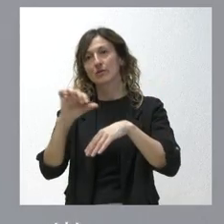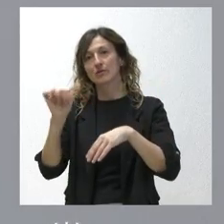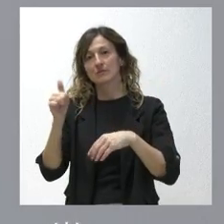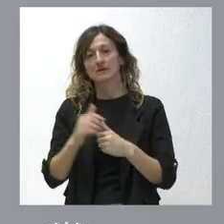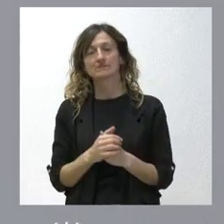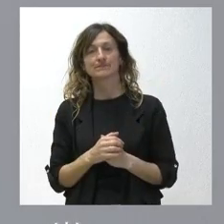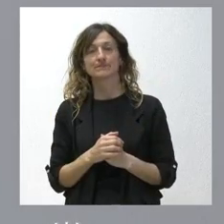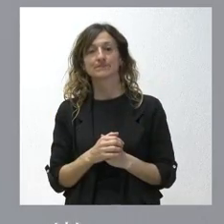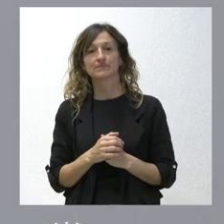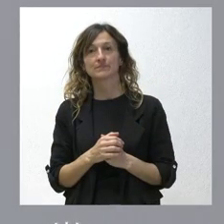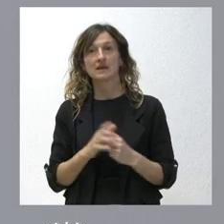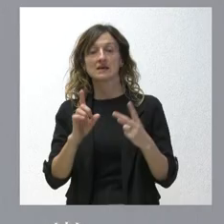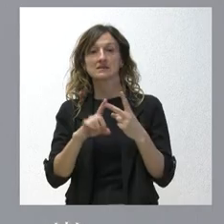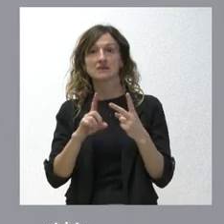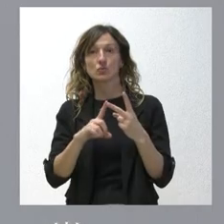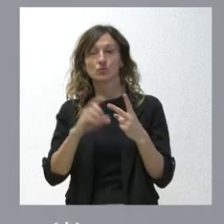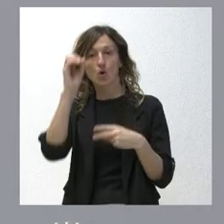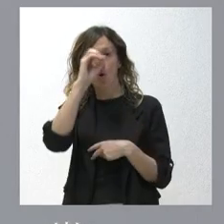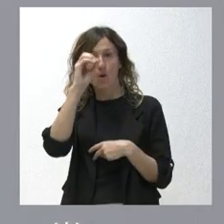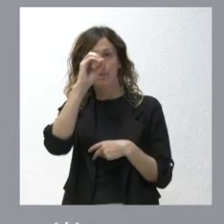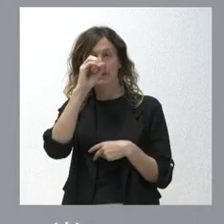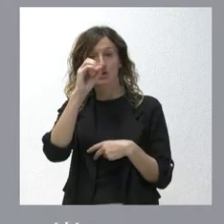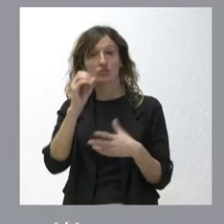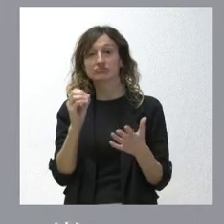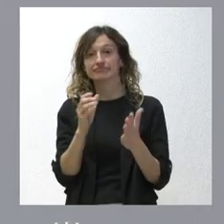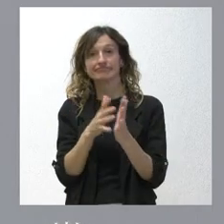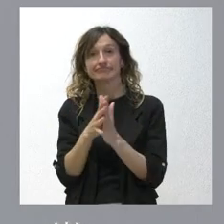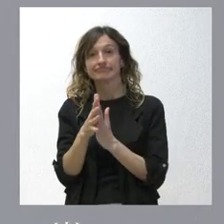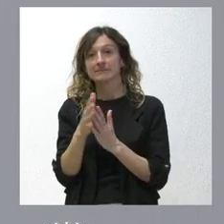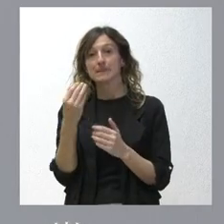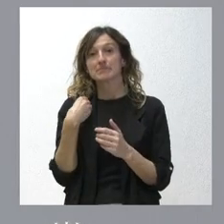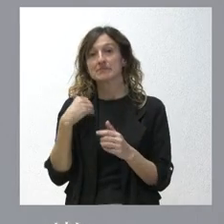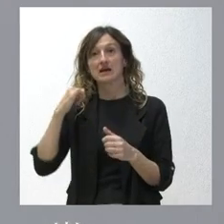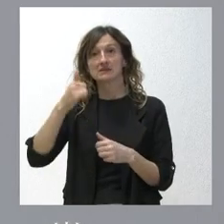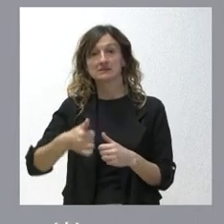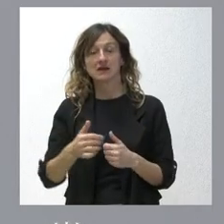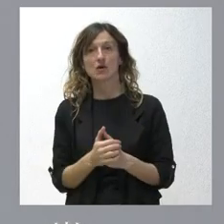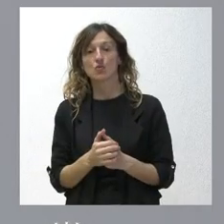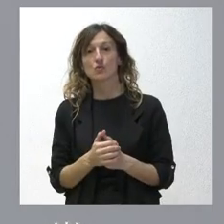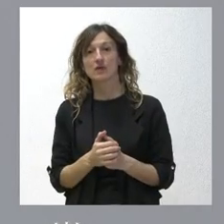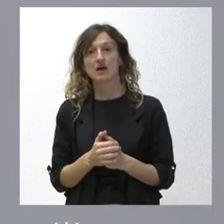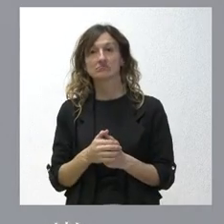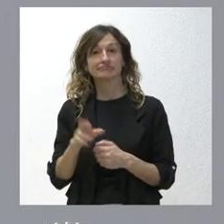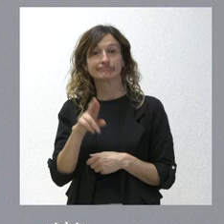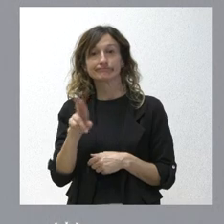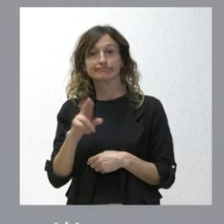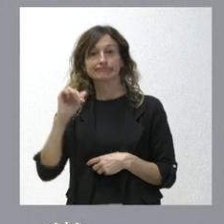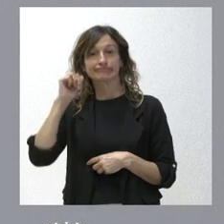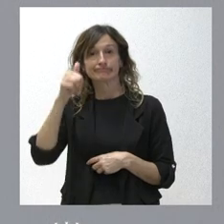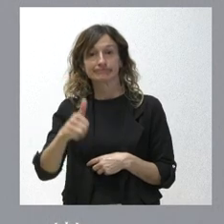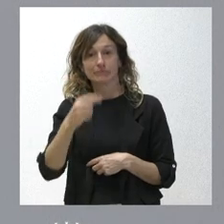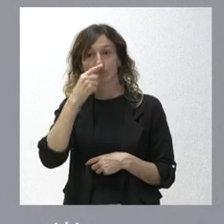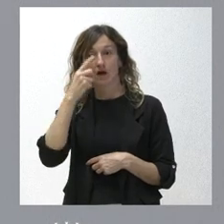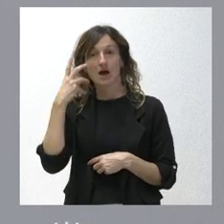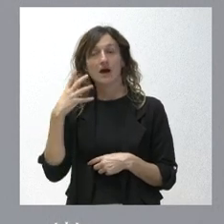segundo, ¿cuál es nuestra posición en relación con este asunto? La misma posición que hasta ahora, la misma que hemos venido manteniendo estos años,